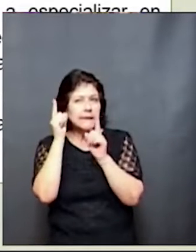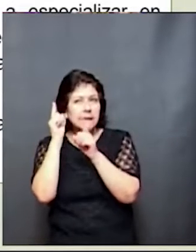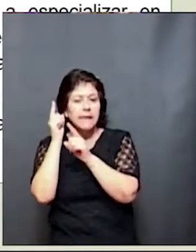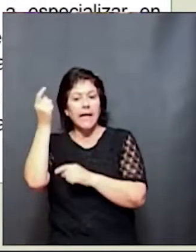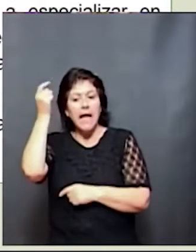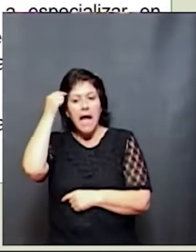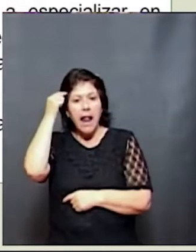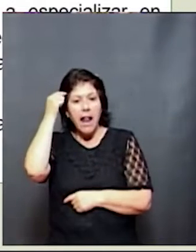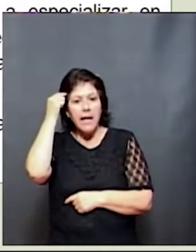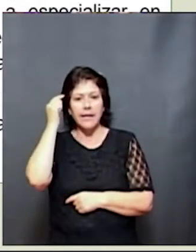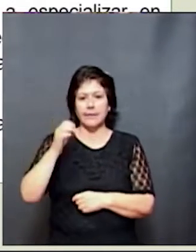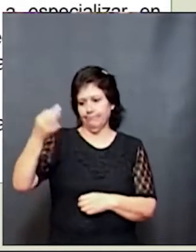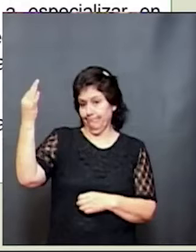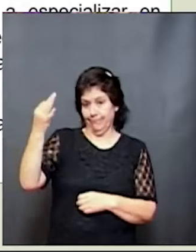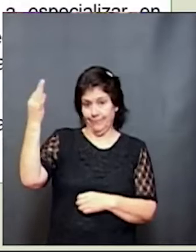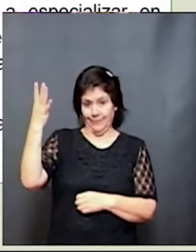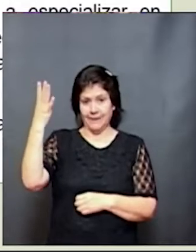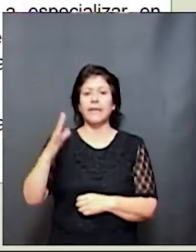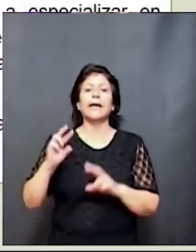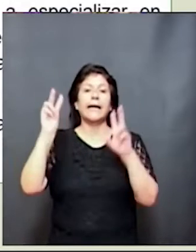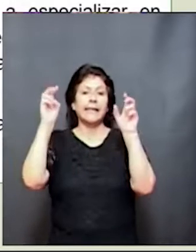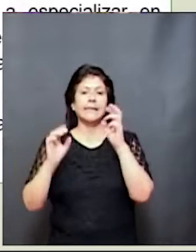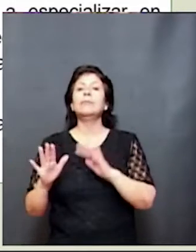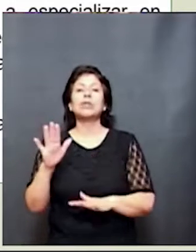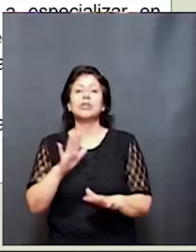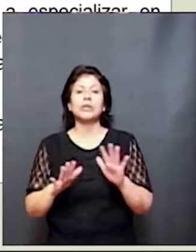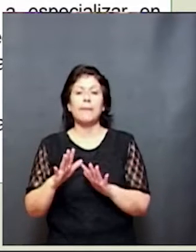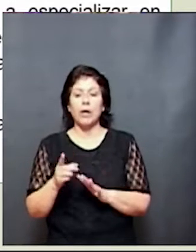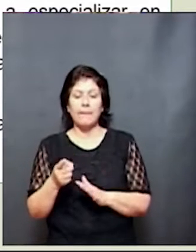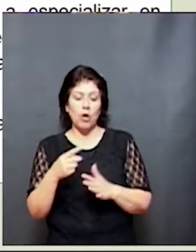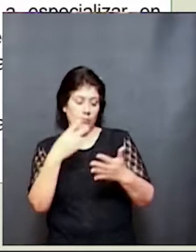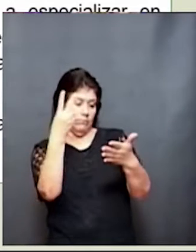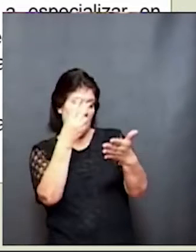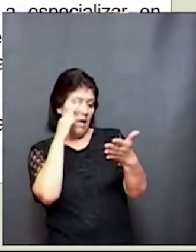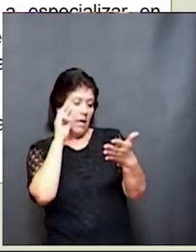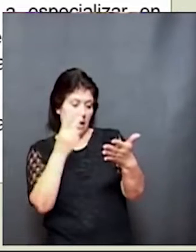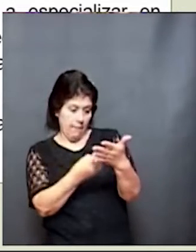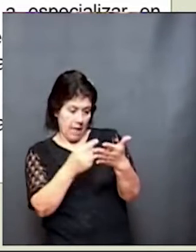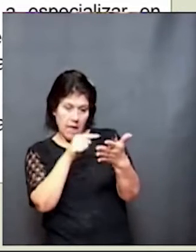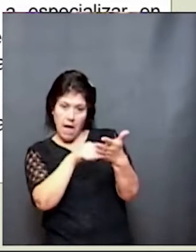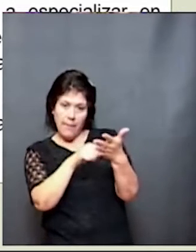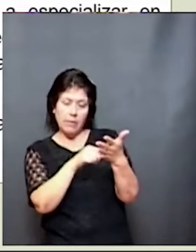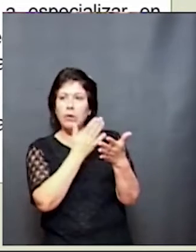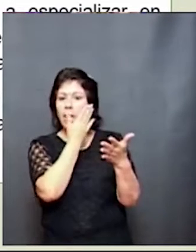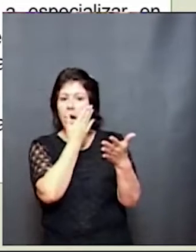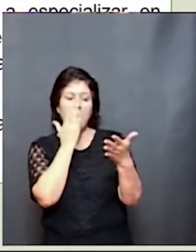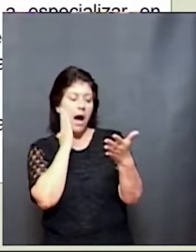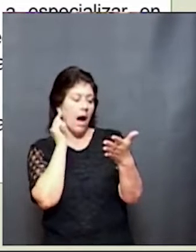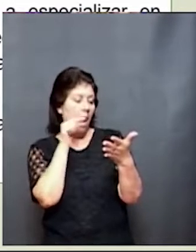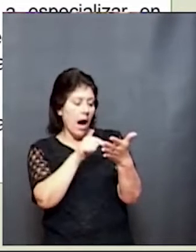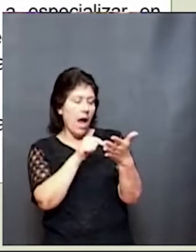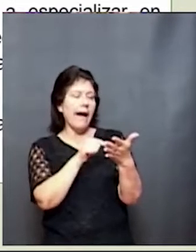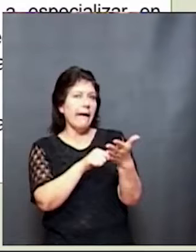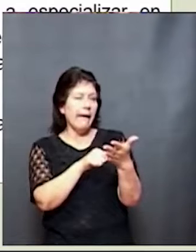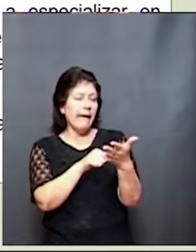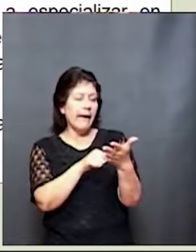que es específica en lo que tiene que ver con el reconocimiento de imágenes, sobre todo las imágenes de cara, recicla y empieza